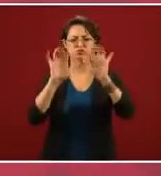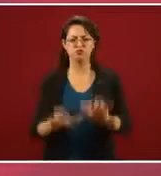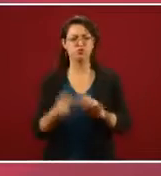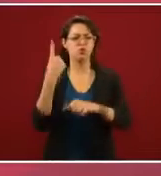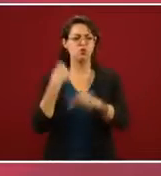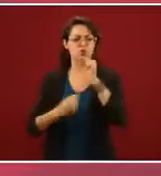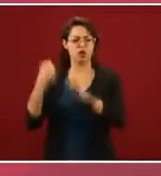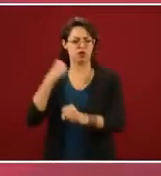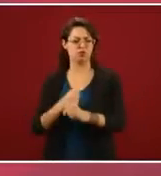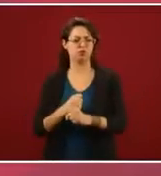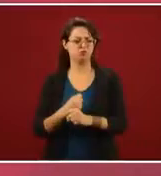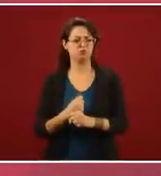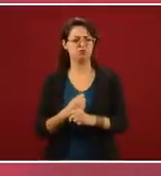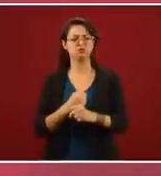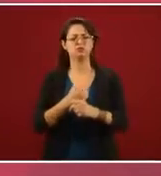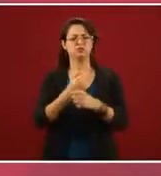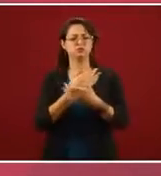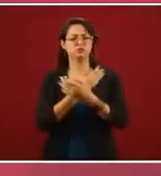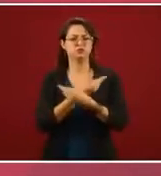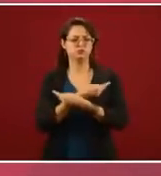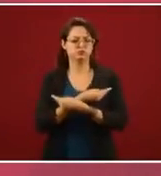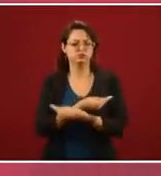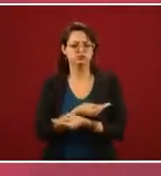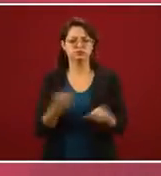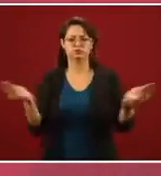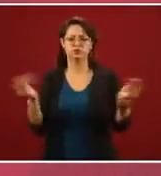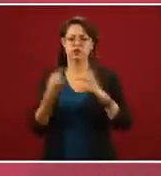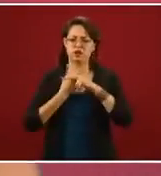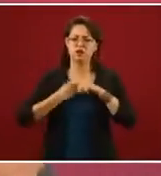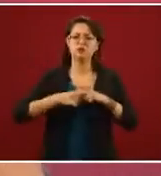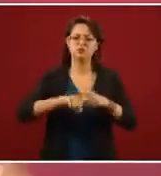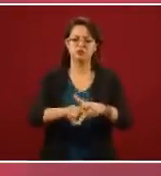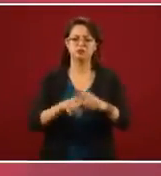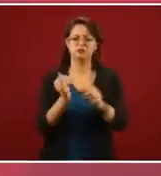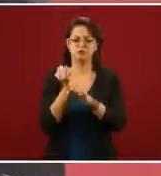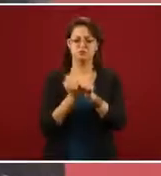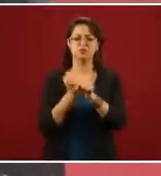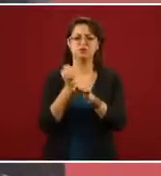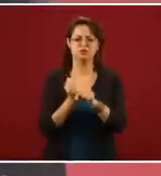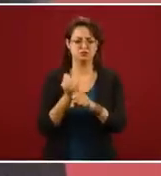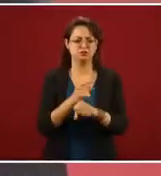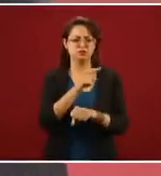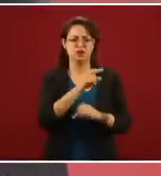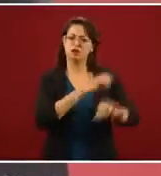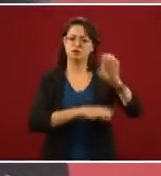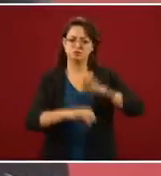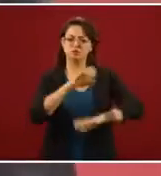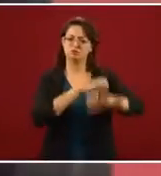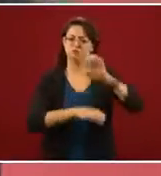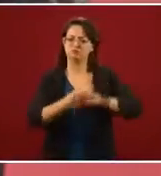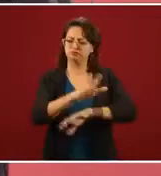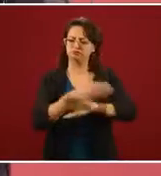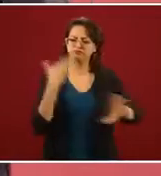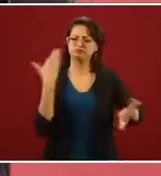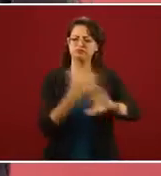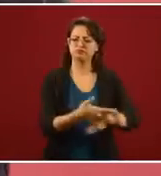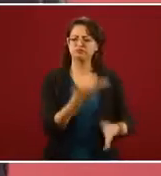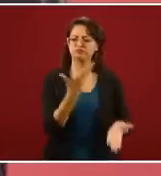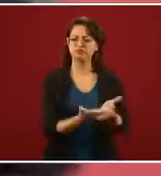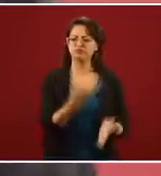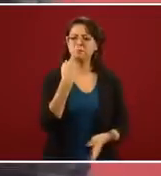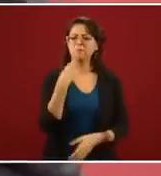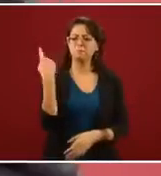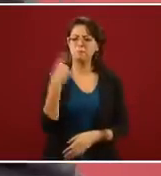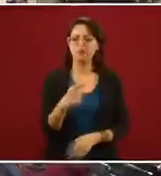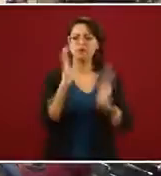para que se abriera la investigación contra estas empresas, ya está en